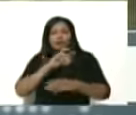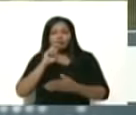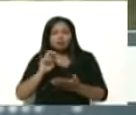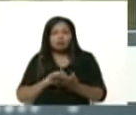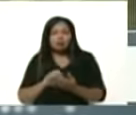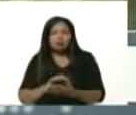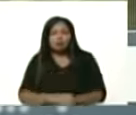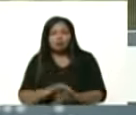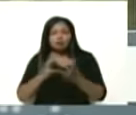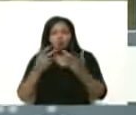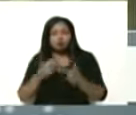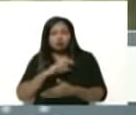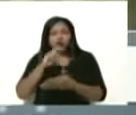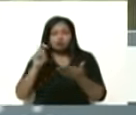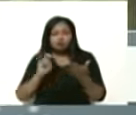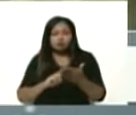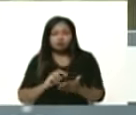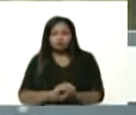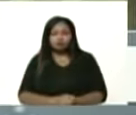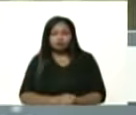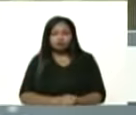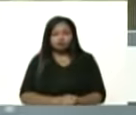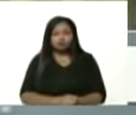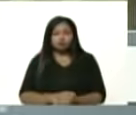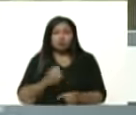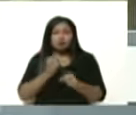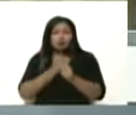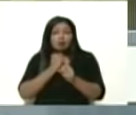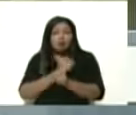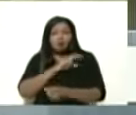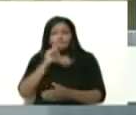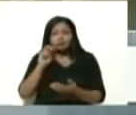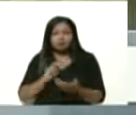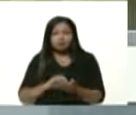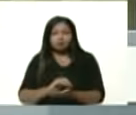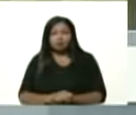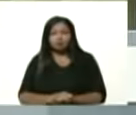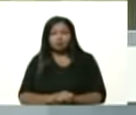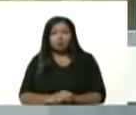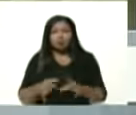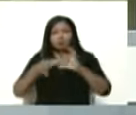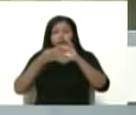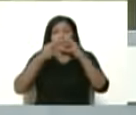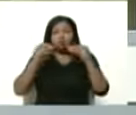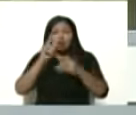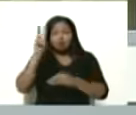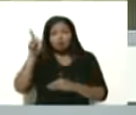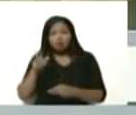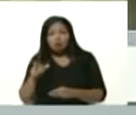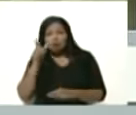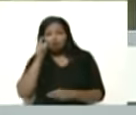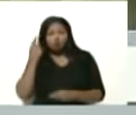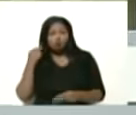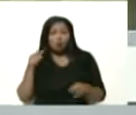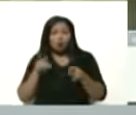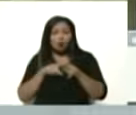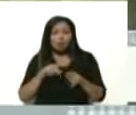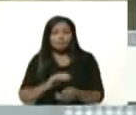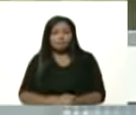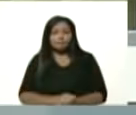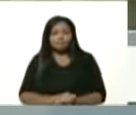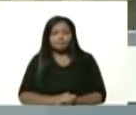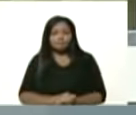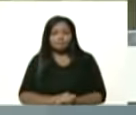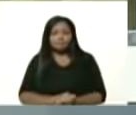la industria nacional, con el trabajo nacional. Unión de todos los venezolanos y venezolanas para producir,